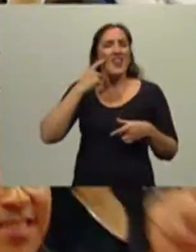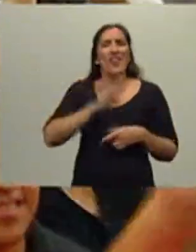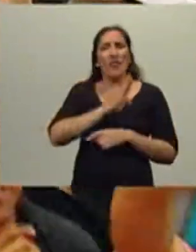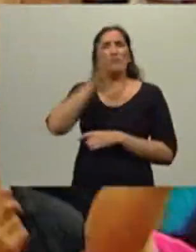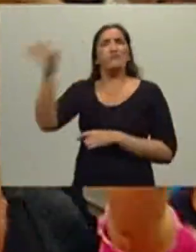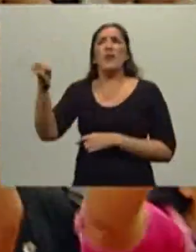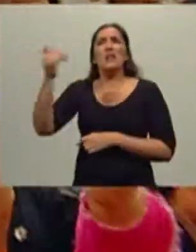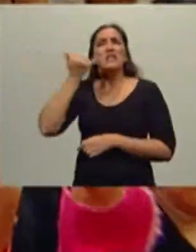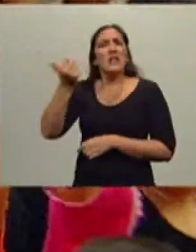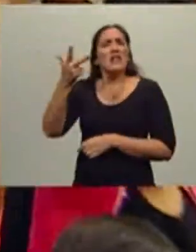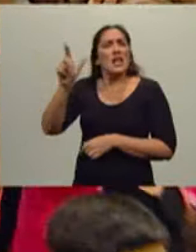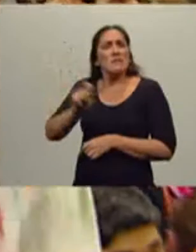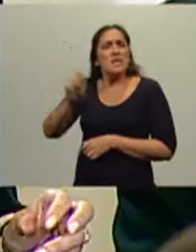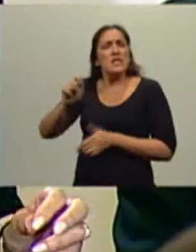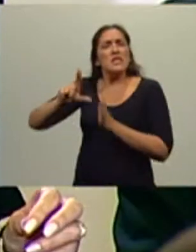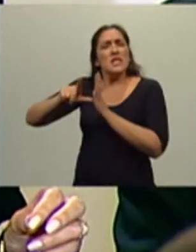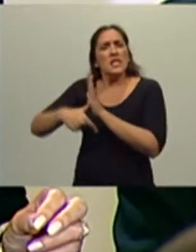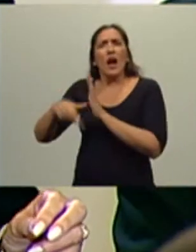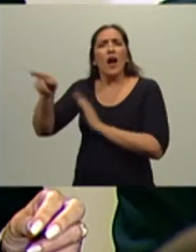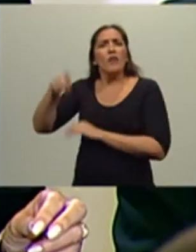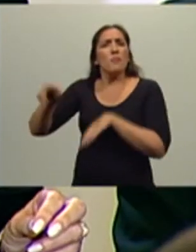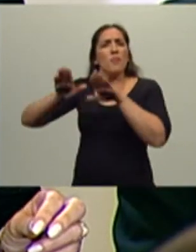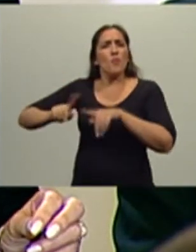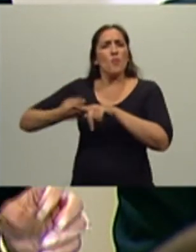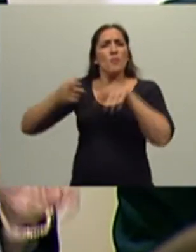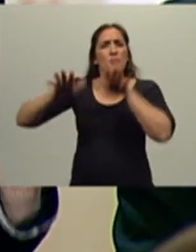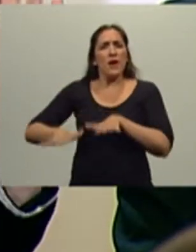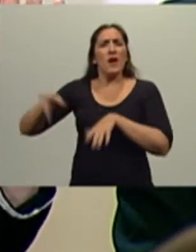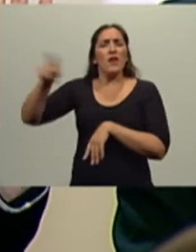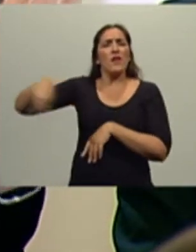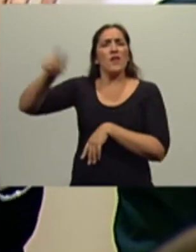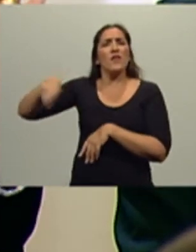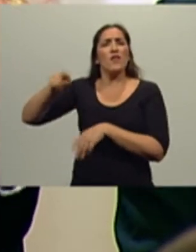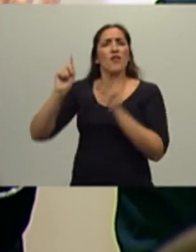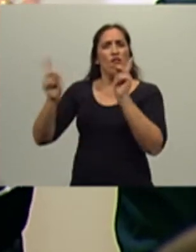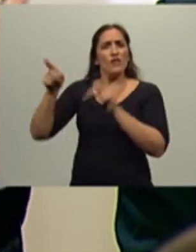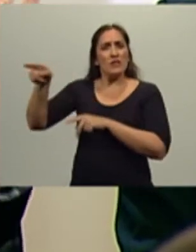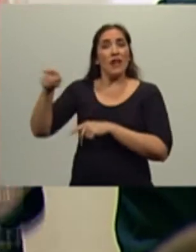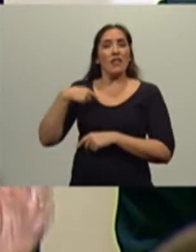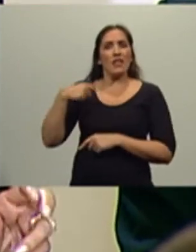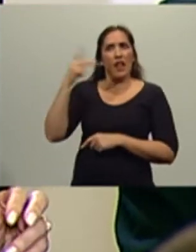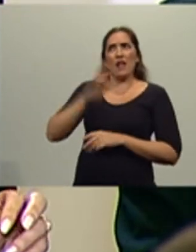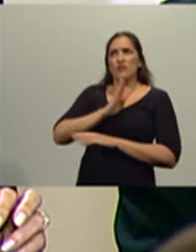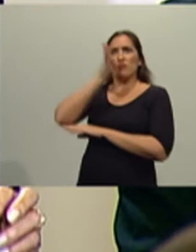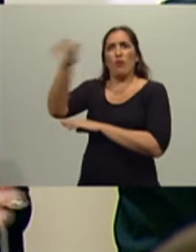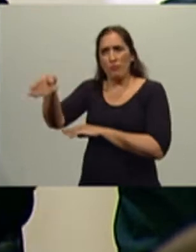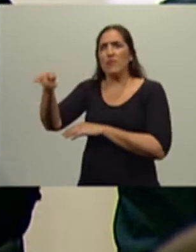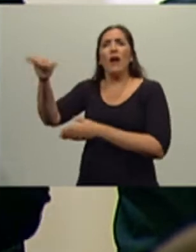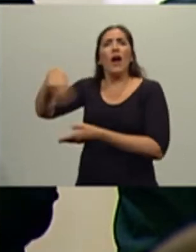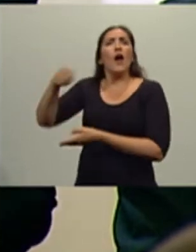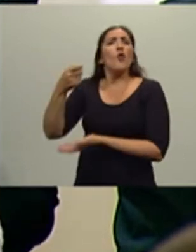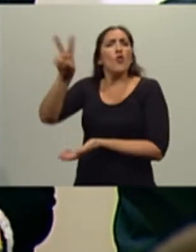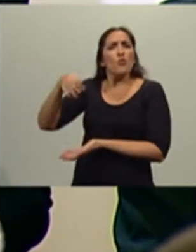llevaba 3 meses cuando le pagaban a los docentes con papelitos y casi tarde, además, con papelitos.